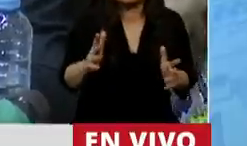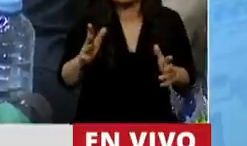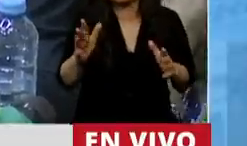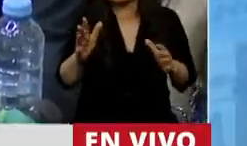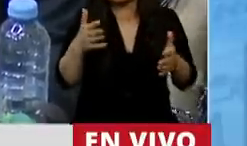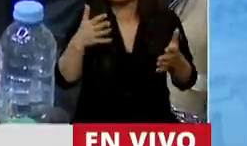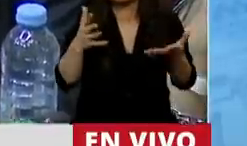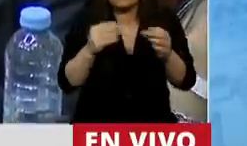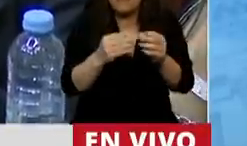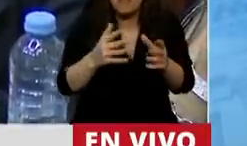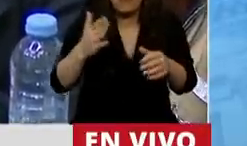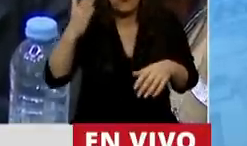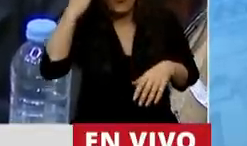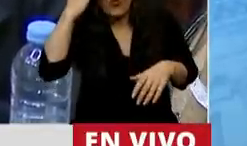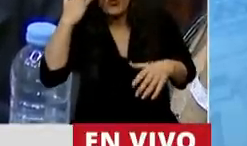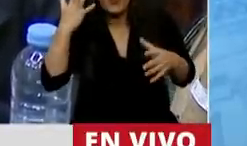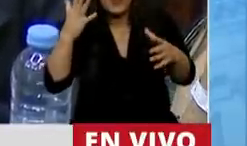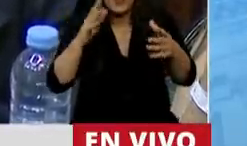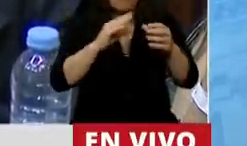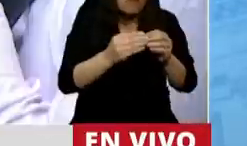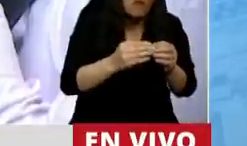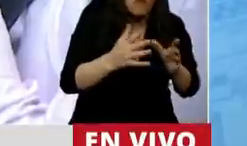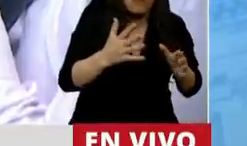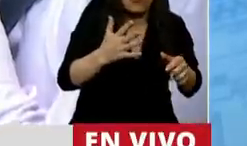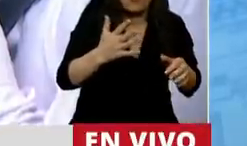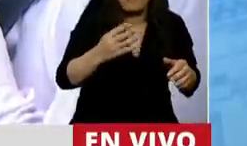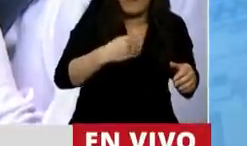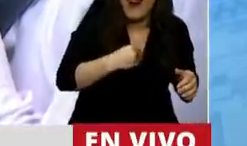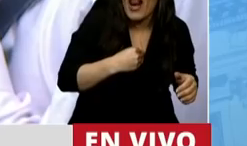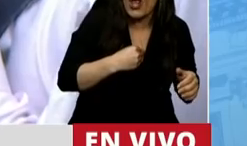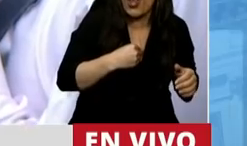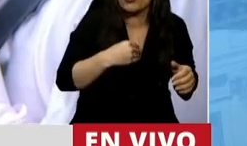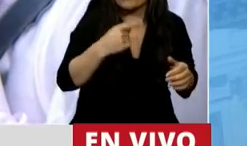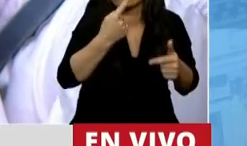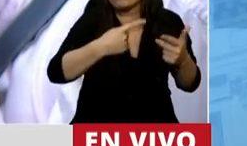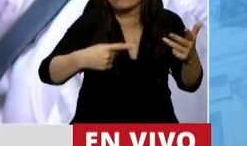culturales, hay problemas religiosos, hay toda clase de problemas.